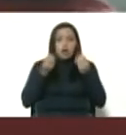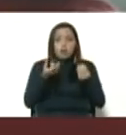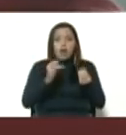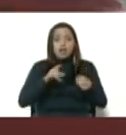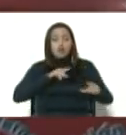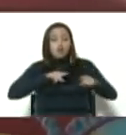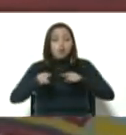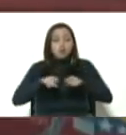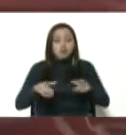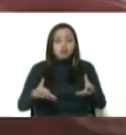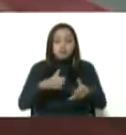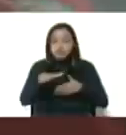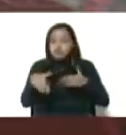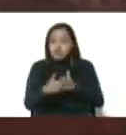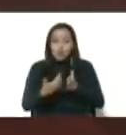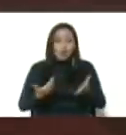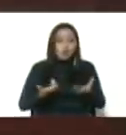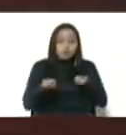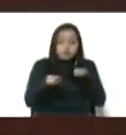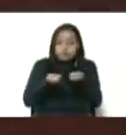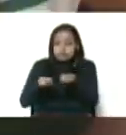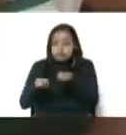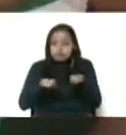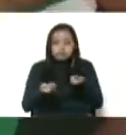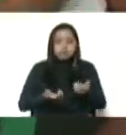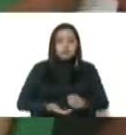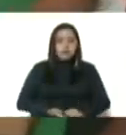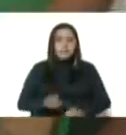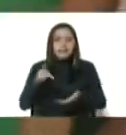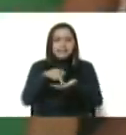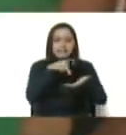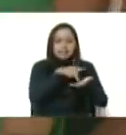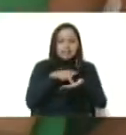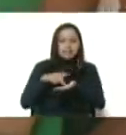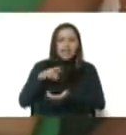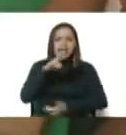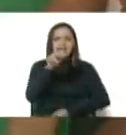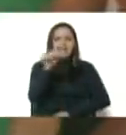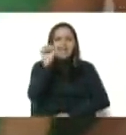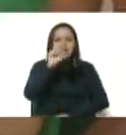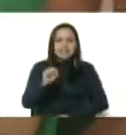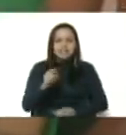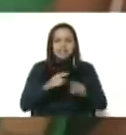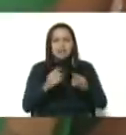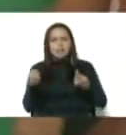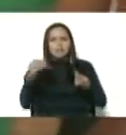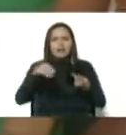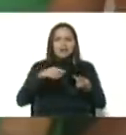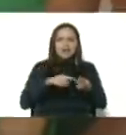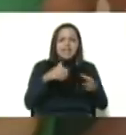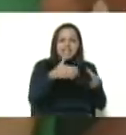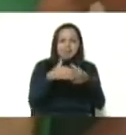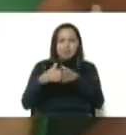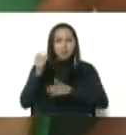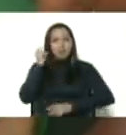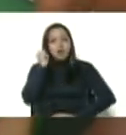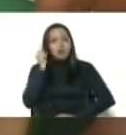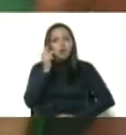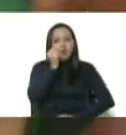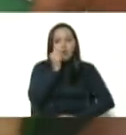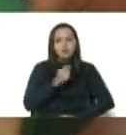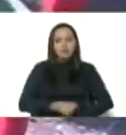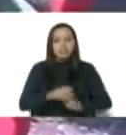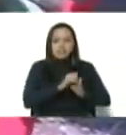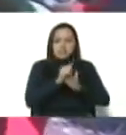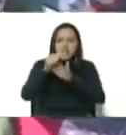control sobre el territorio. Es parte de la RAS, de la Red de Articulación y Acción Sociopolítica. Parte de ese equipo de mujeres y hombres, de